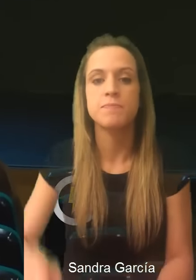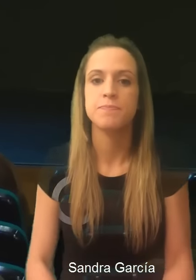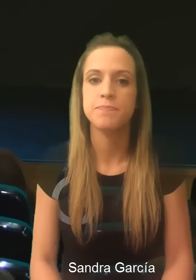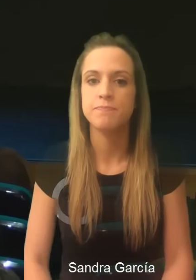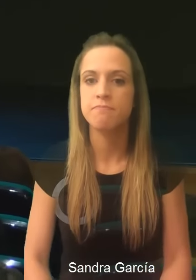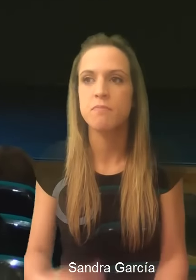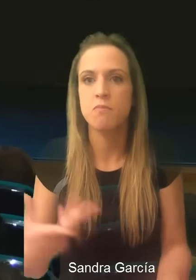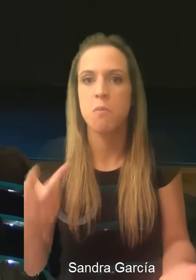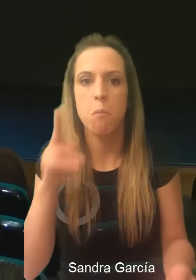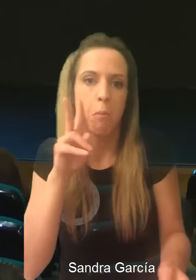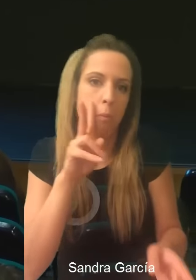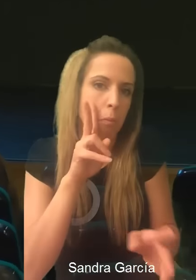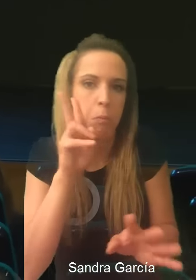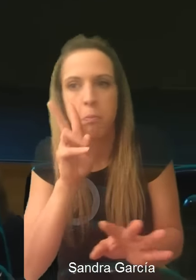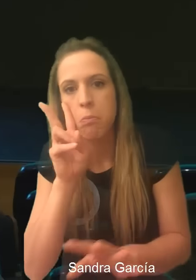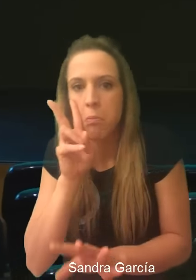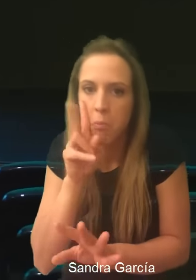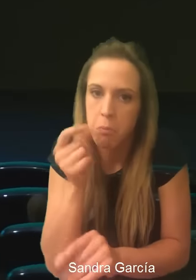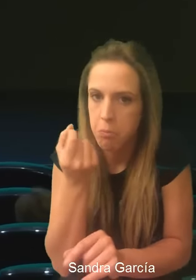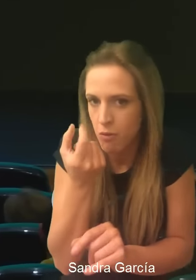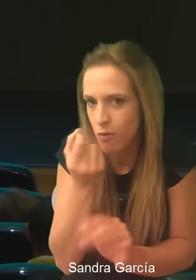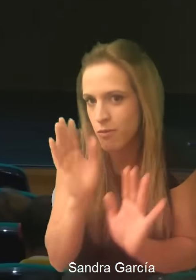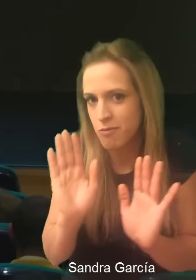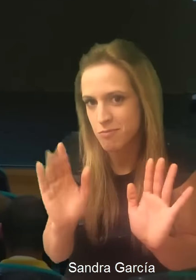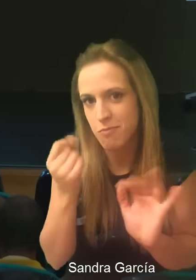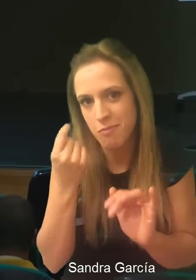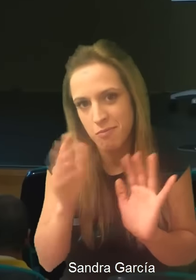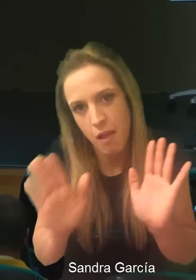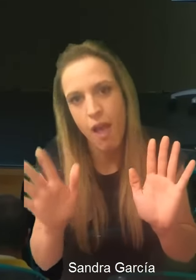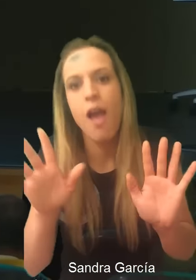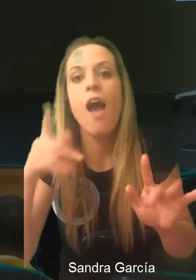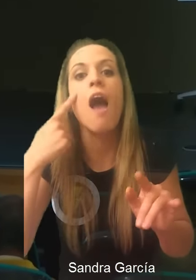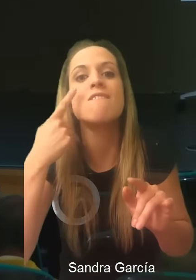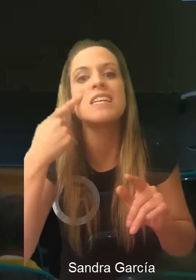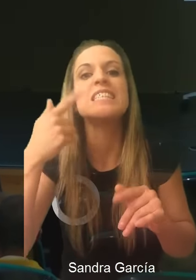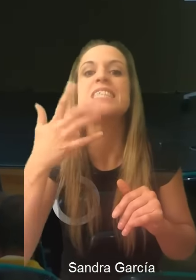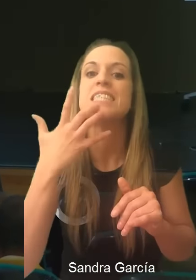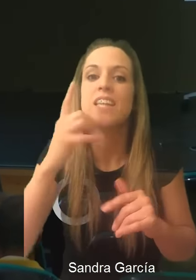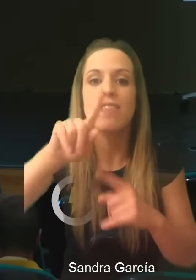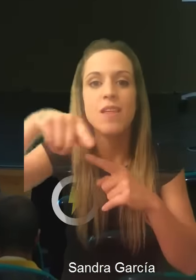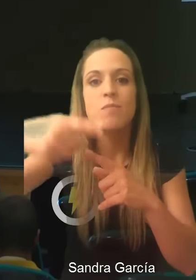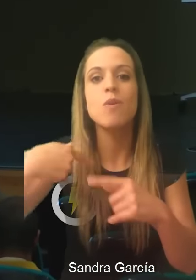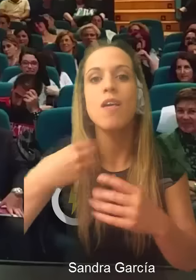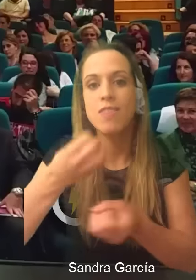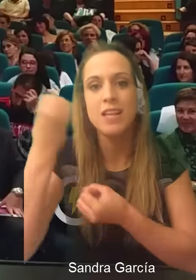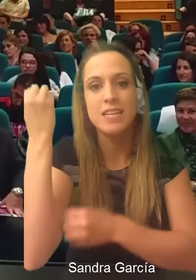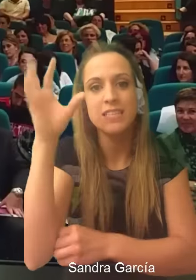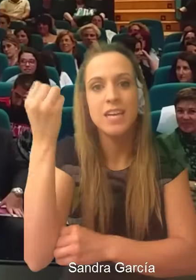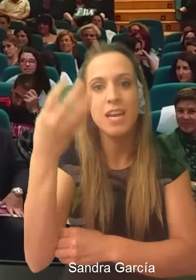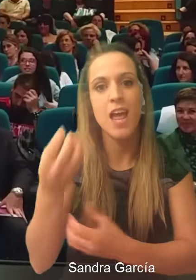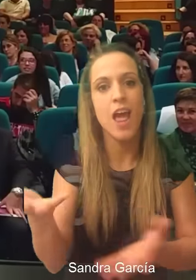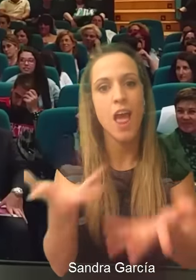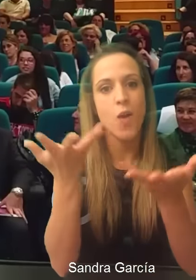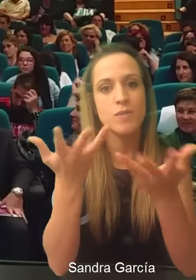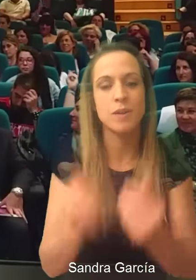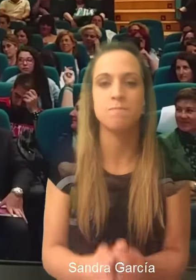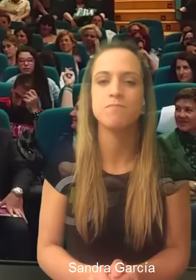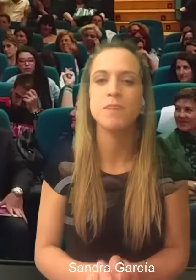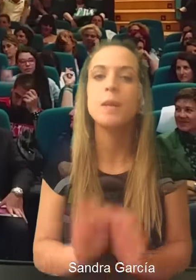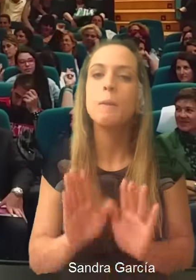Bueno, no veo mucho emprendimiento. Espero que después de esta charla se animen. ¿Quién tiene redes sociales aquí?